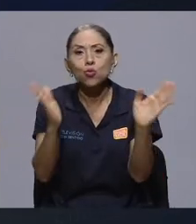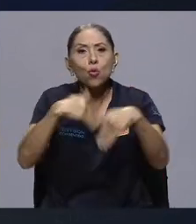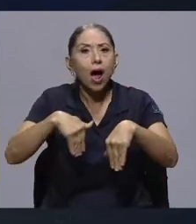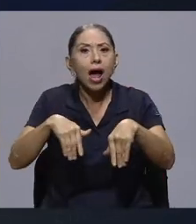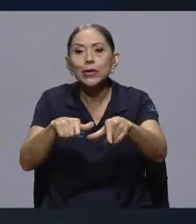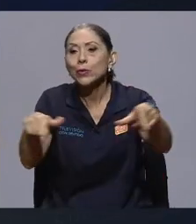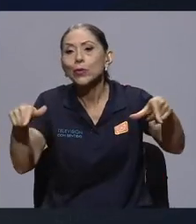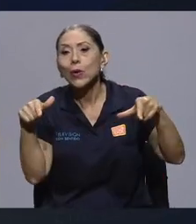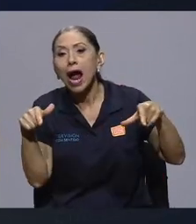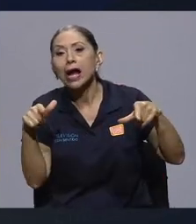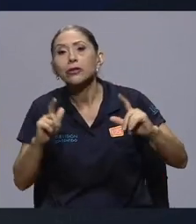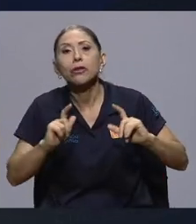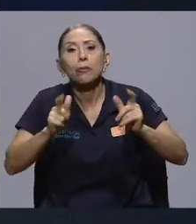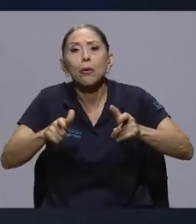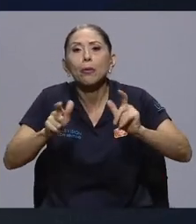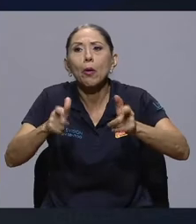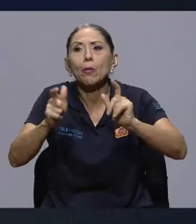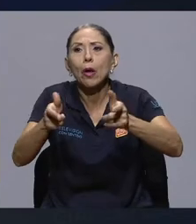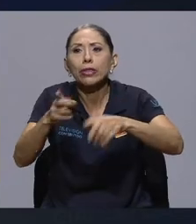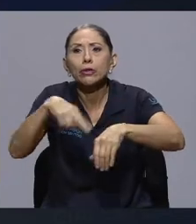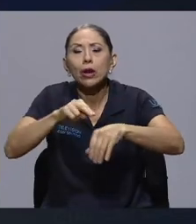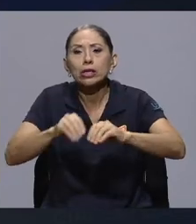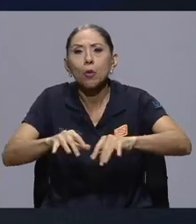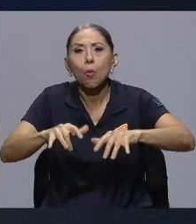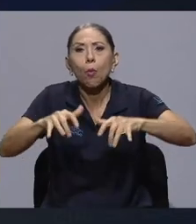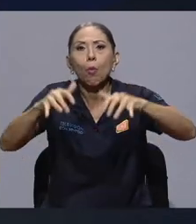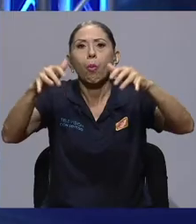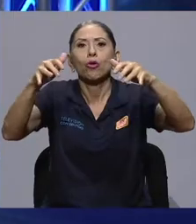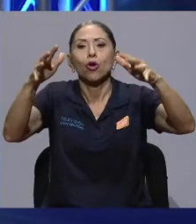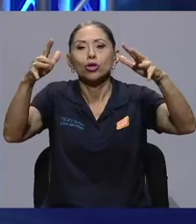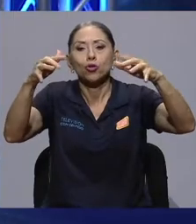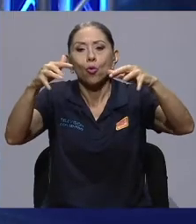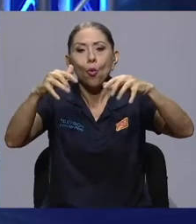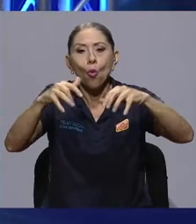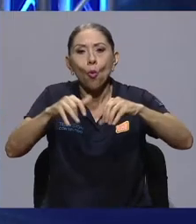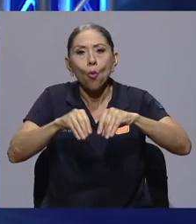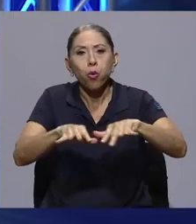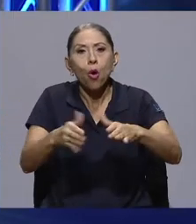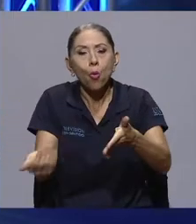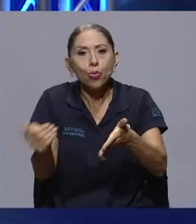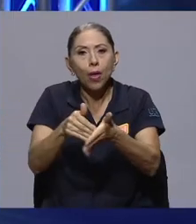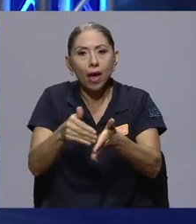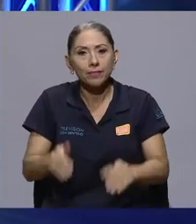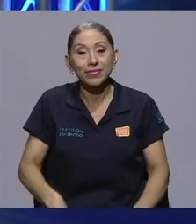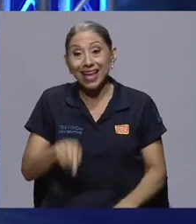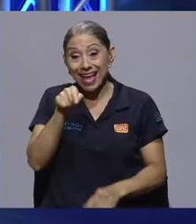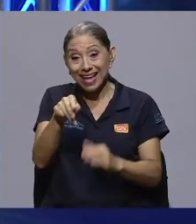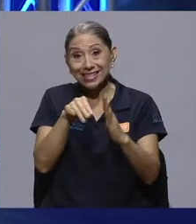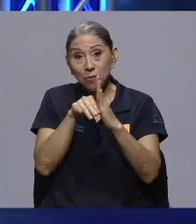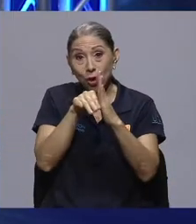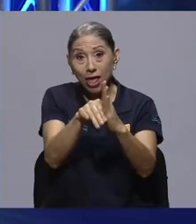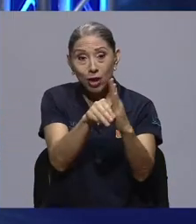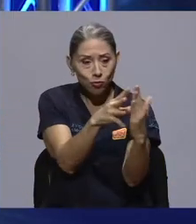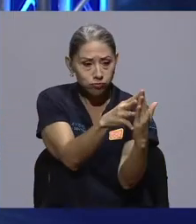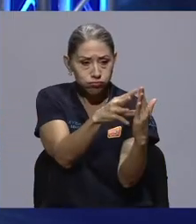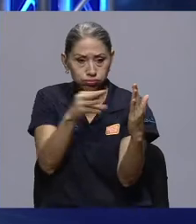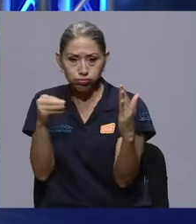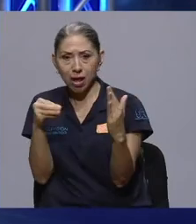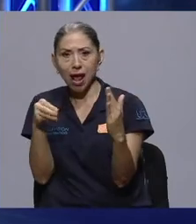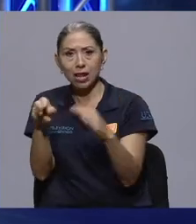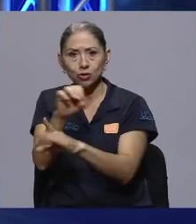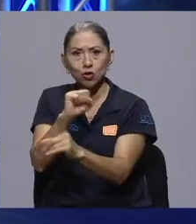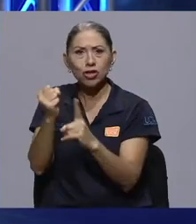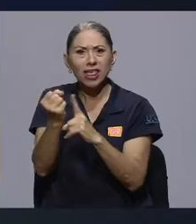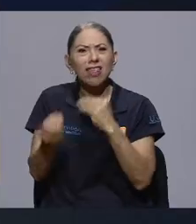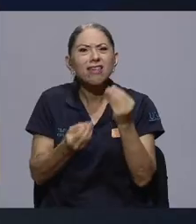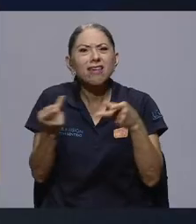acumulen los residuos de la naturaleza porque todo se vuelve a incorporar. Entonces, si llevamos ese modelo a nuestra sociedad, ¿qué es lo que ha pasado? Nos